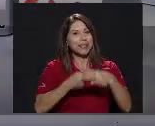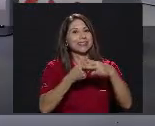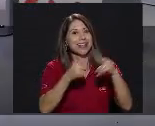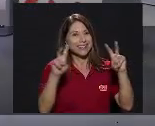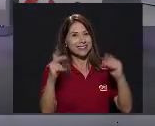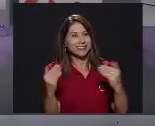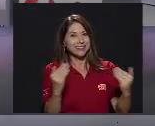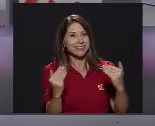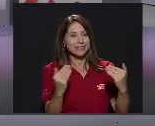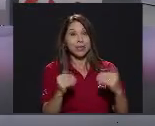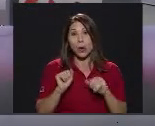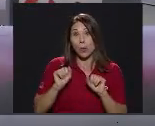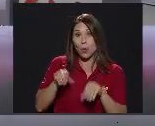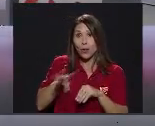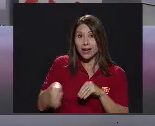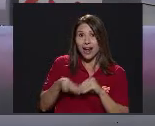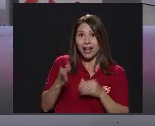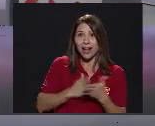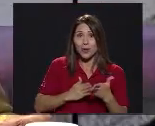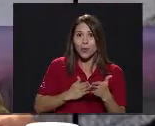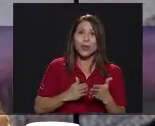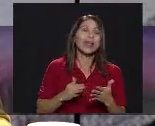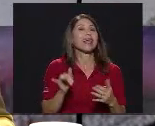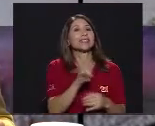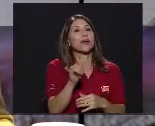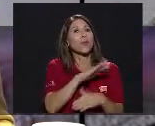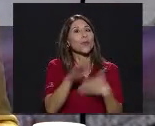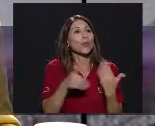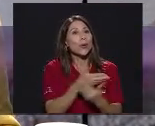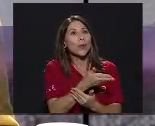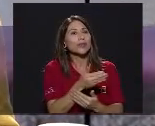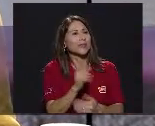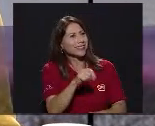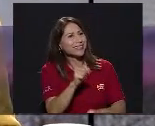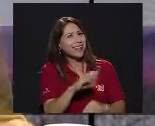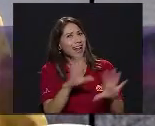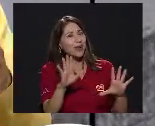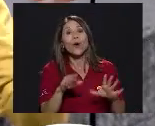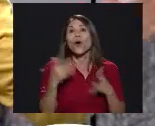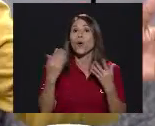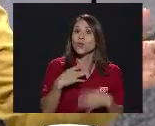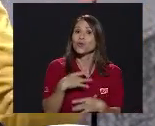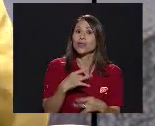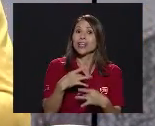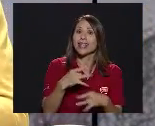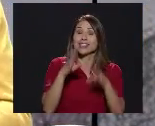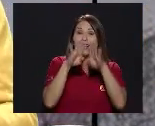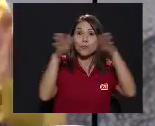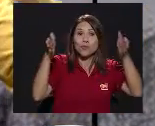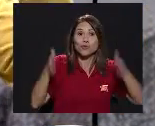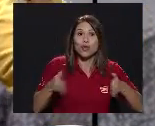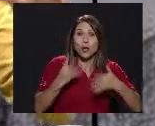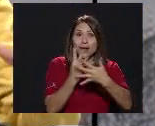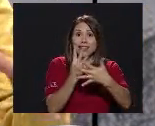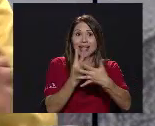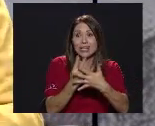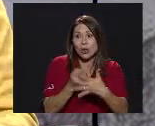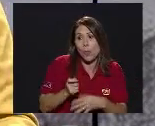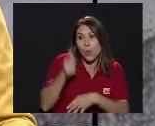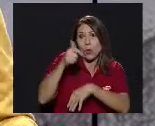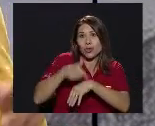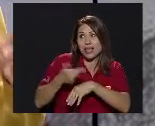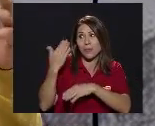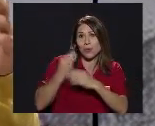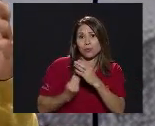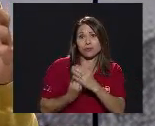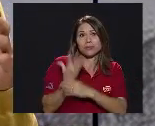agregar algo? Claro Es que como todo eso Es tan grande Digamos Hay mucho interés Del museo penitenciario Que tiene poco tiempo De haber sido creado Está dentro del museo De los